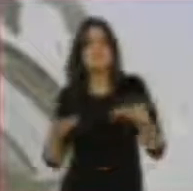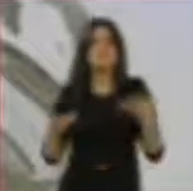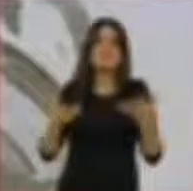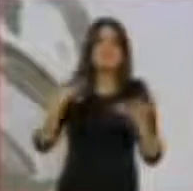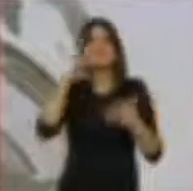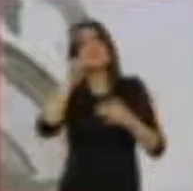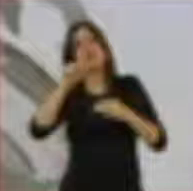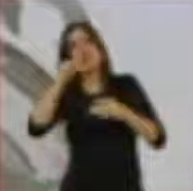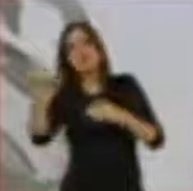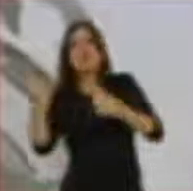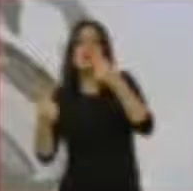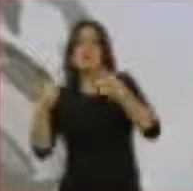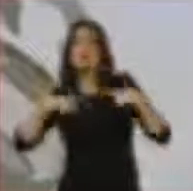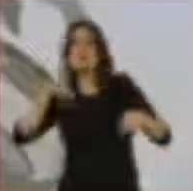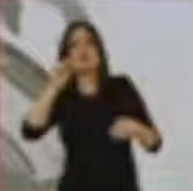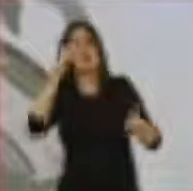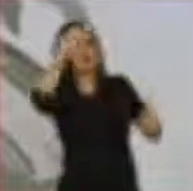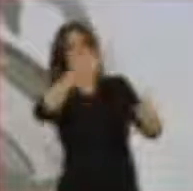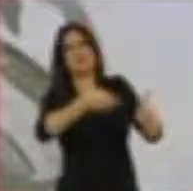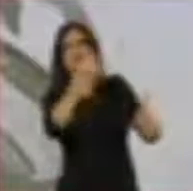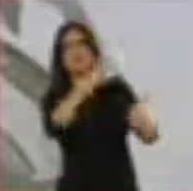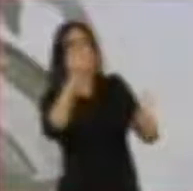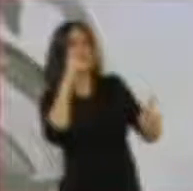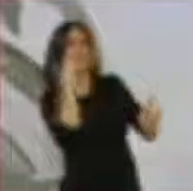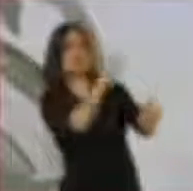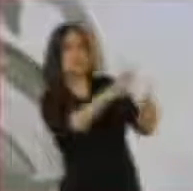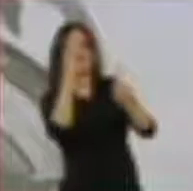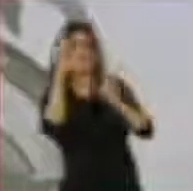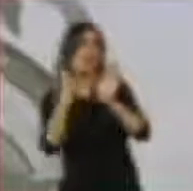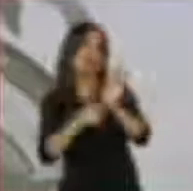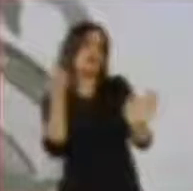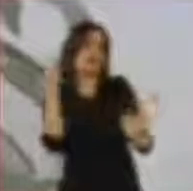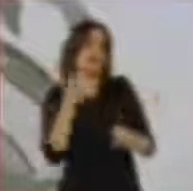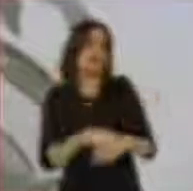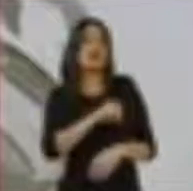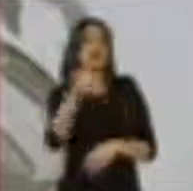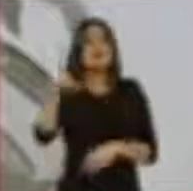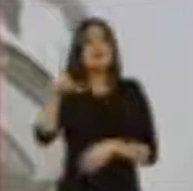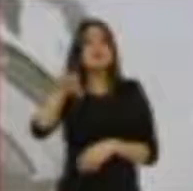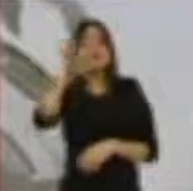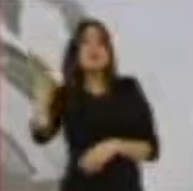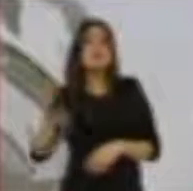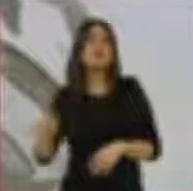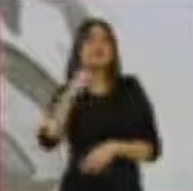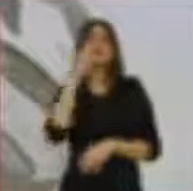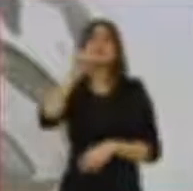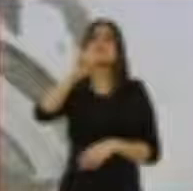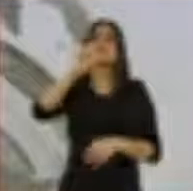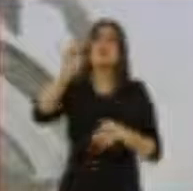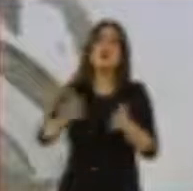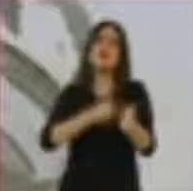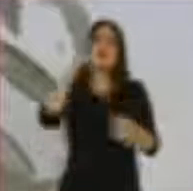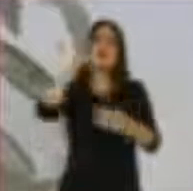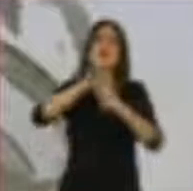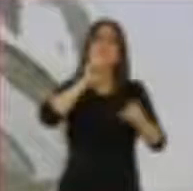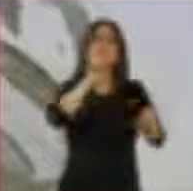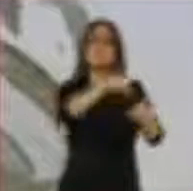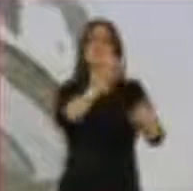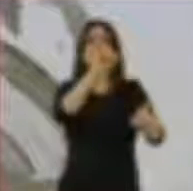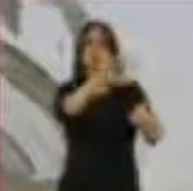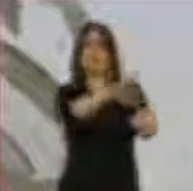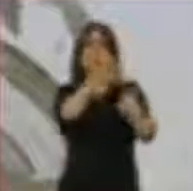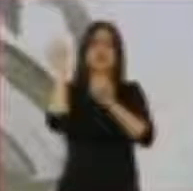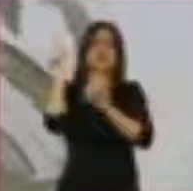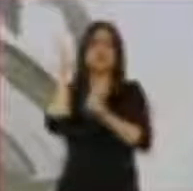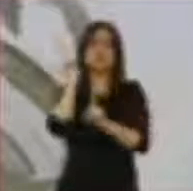está en contra, digamos, de la de la posibilidad de reelección. diecisiete por ciento. Solamente siete por ciento. Sí. Sí votaría si el actual